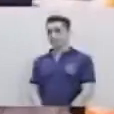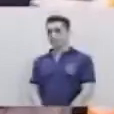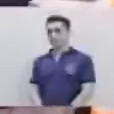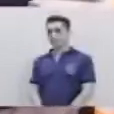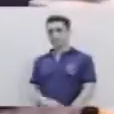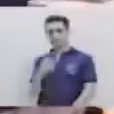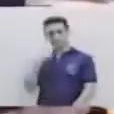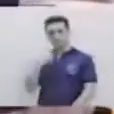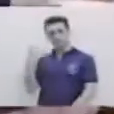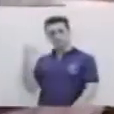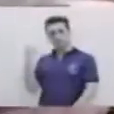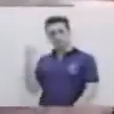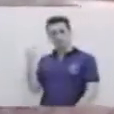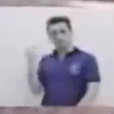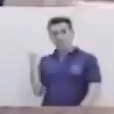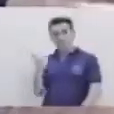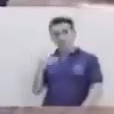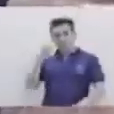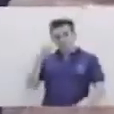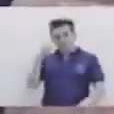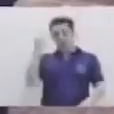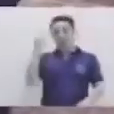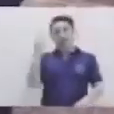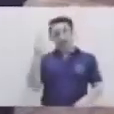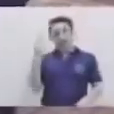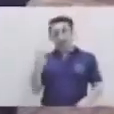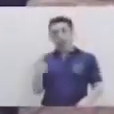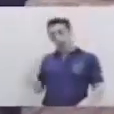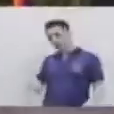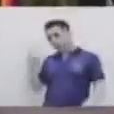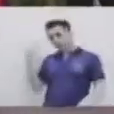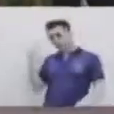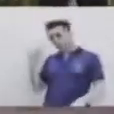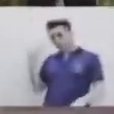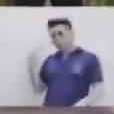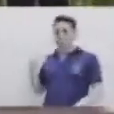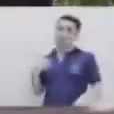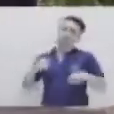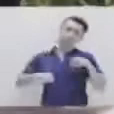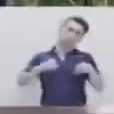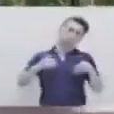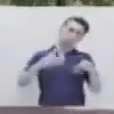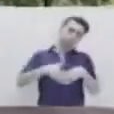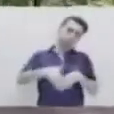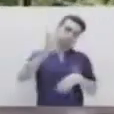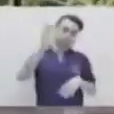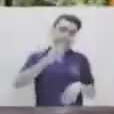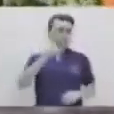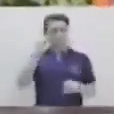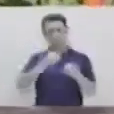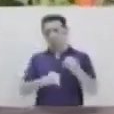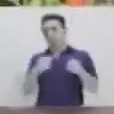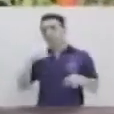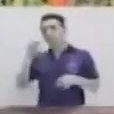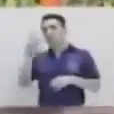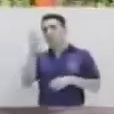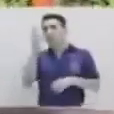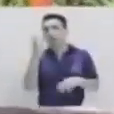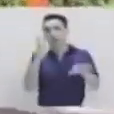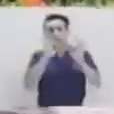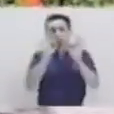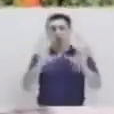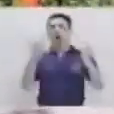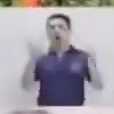Y como se pudieron dar cuenta, el conductor nuevamente siguió su marcha. Por último, queremos verificar una tercera forma o una